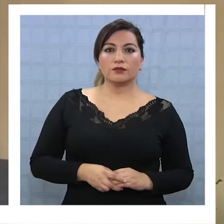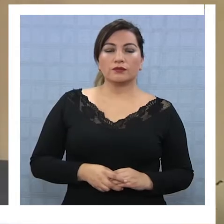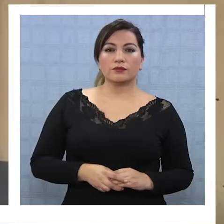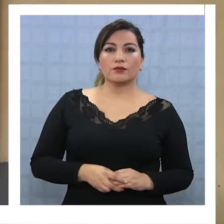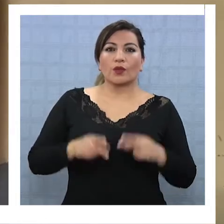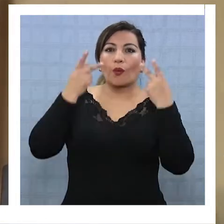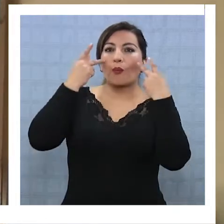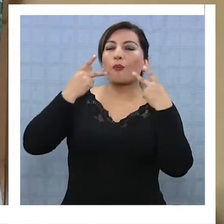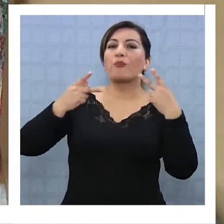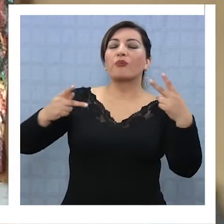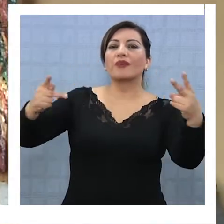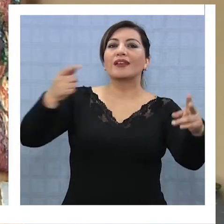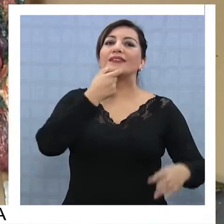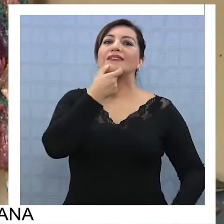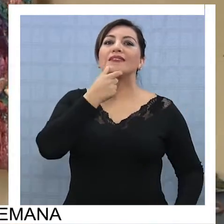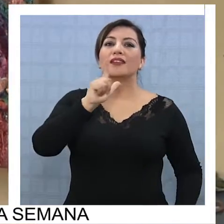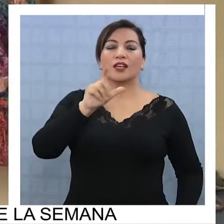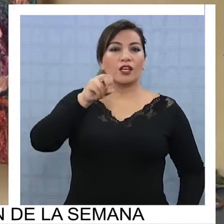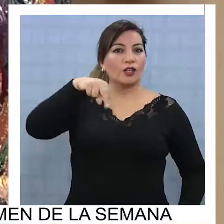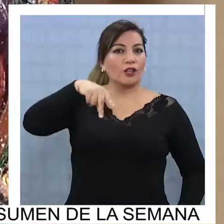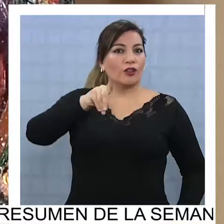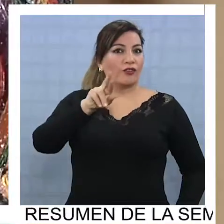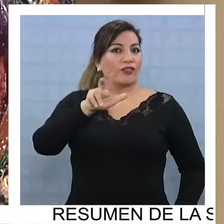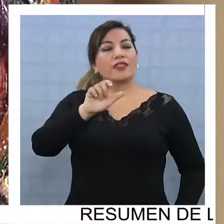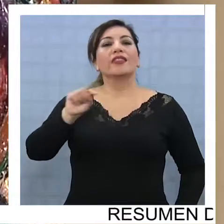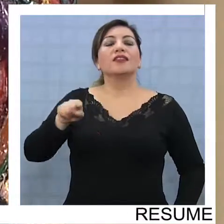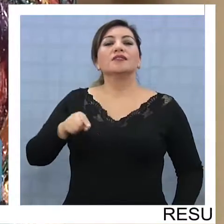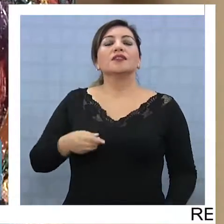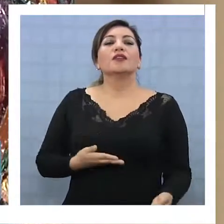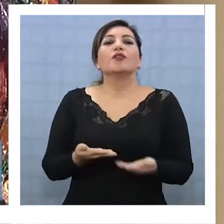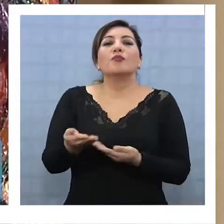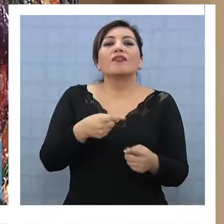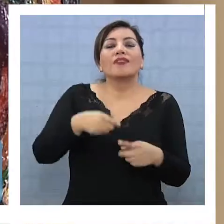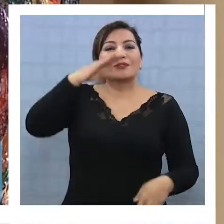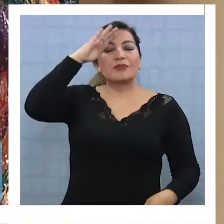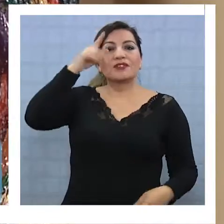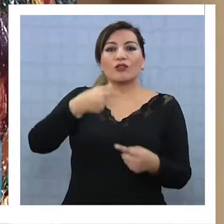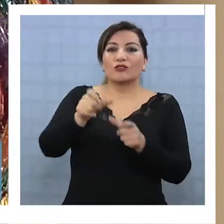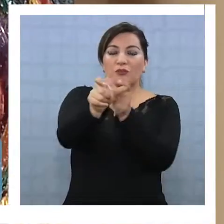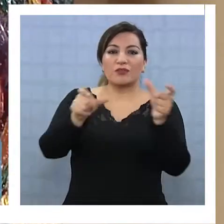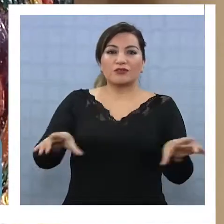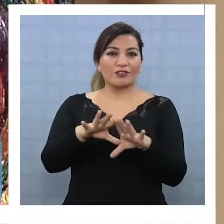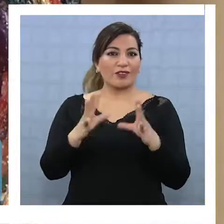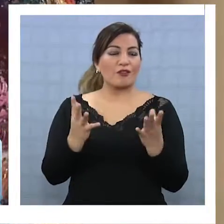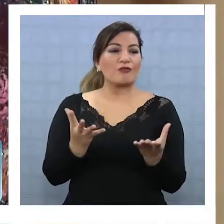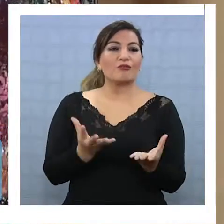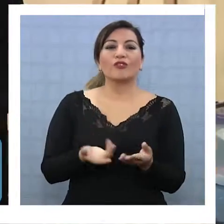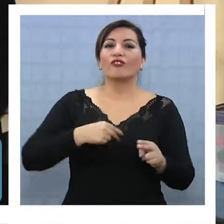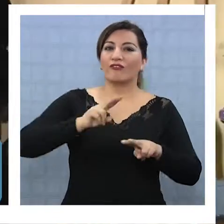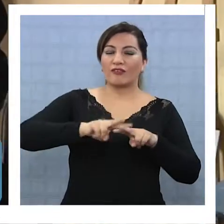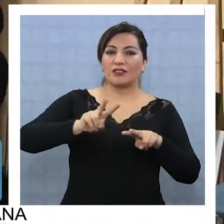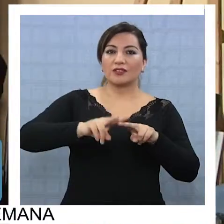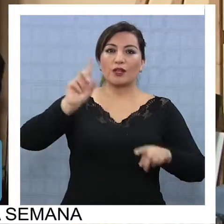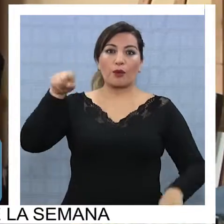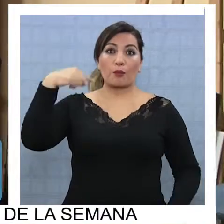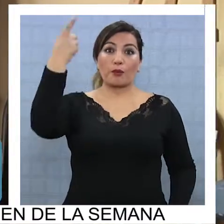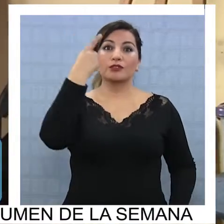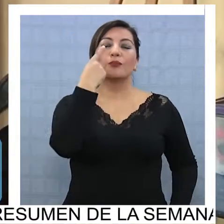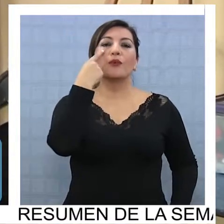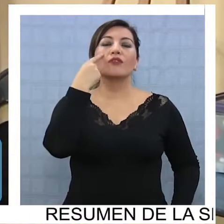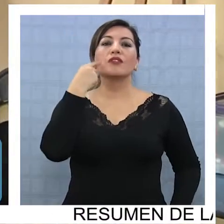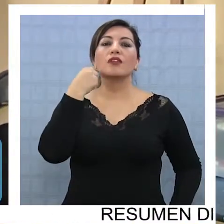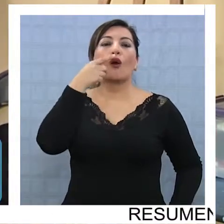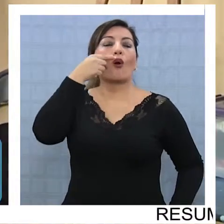Un viaje a Londres para exponer su obra y compartir experiencias con otros artistas del mundo realizará en los próximos